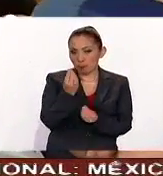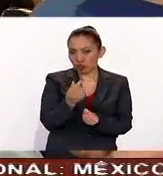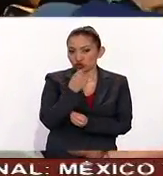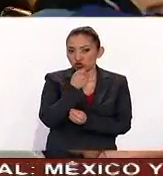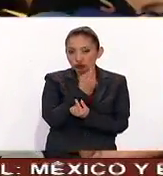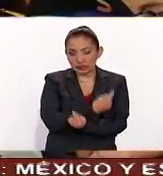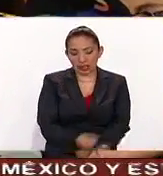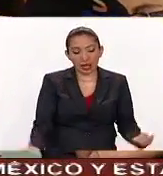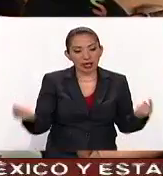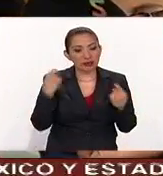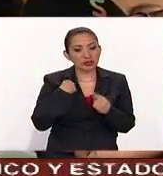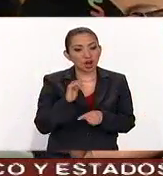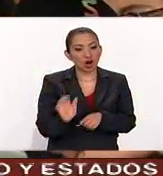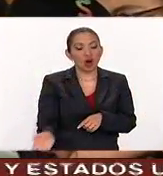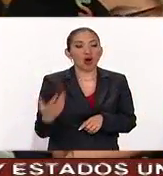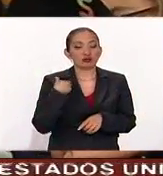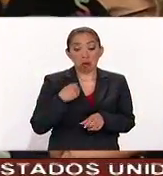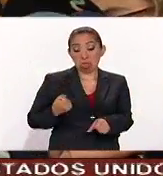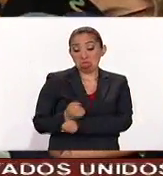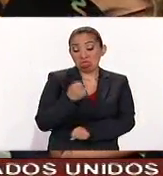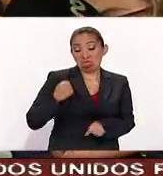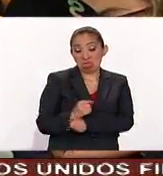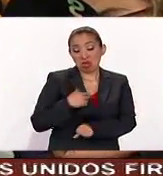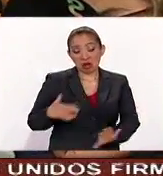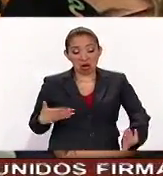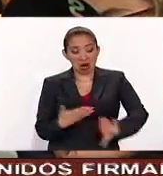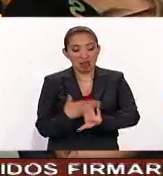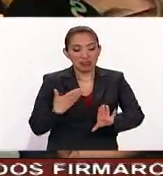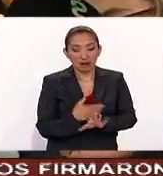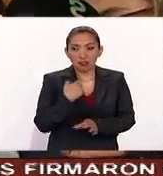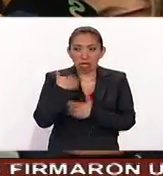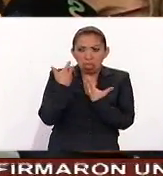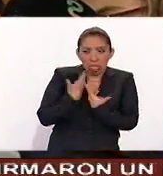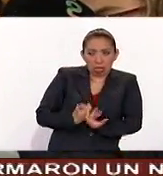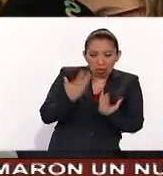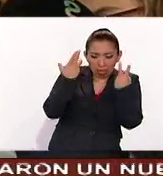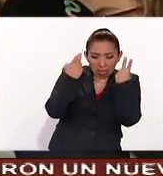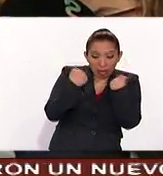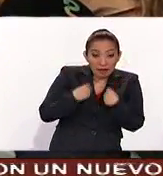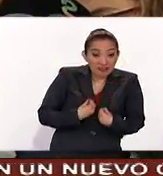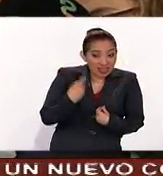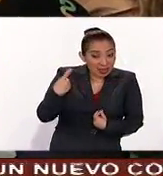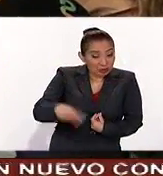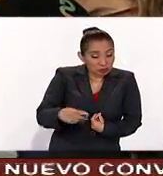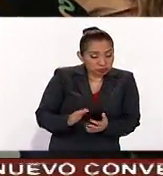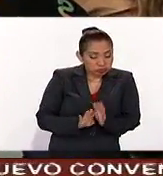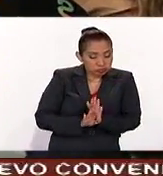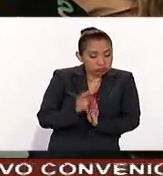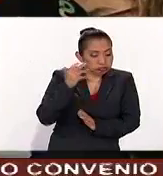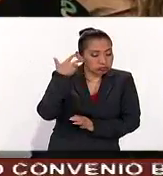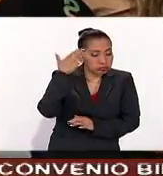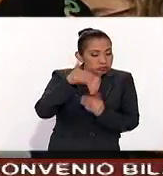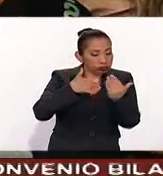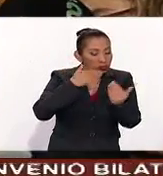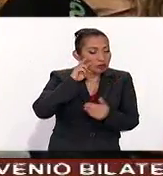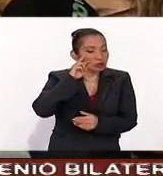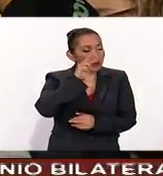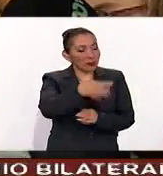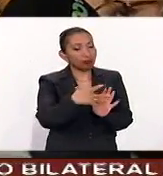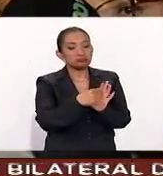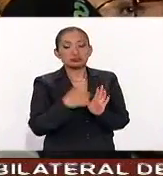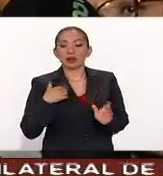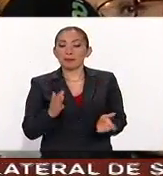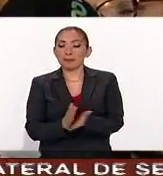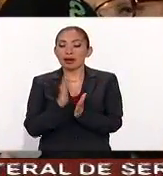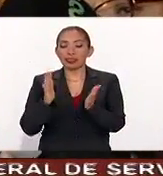que son ignorados o son agredidos tienen una trayectoria de vida que muchas veces se refleja en la